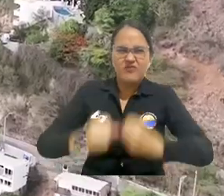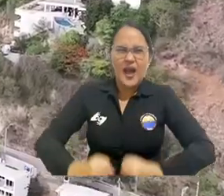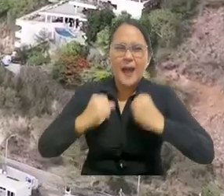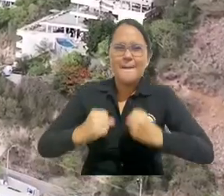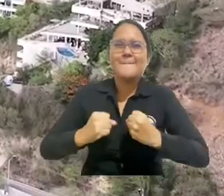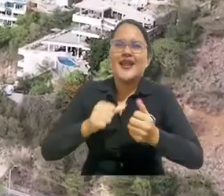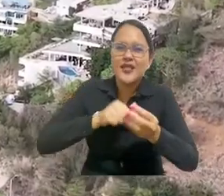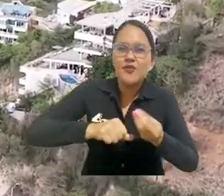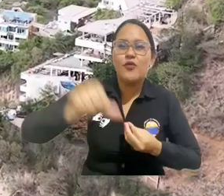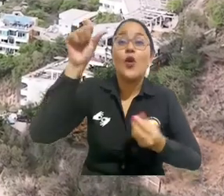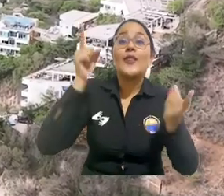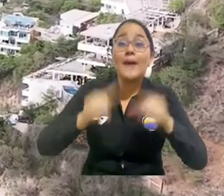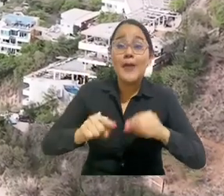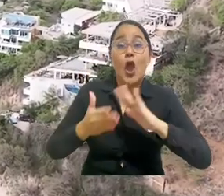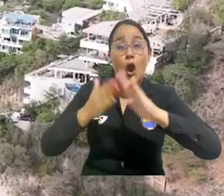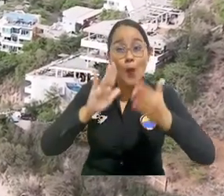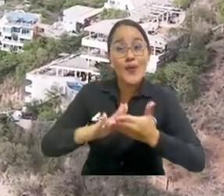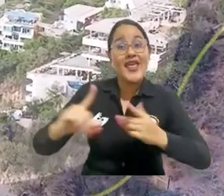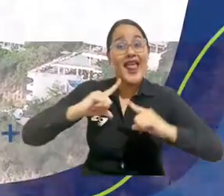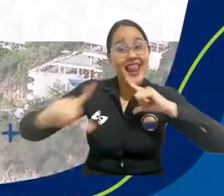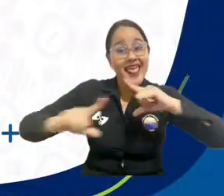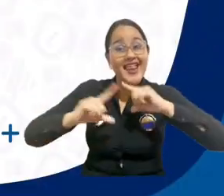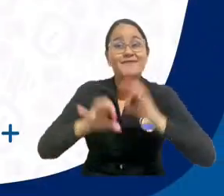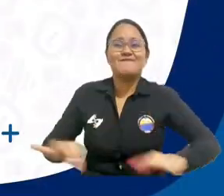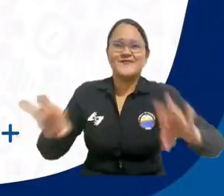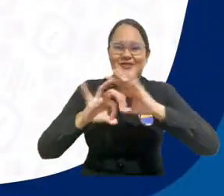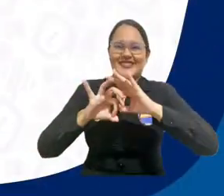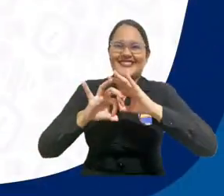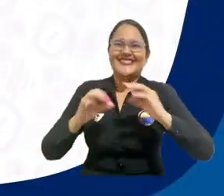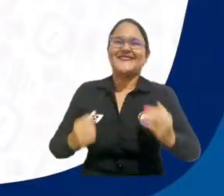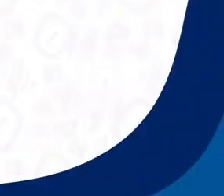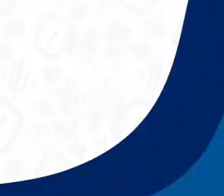e impulsar el liderazgo de las comunidades, entre otras.